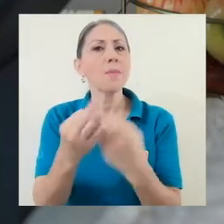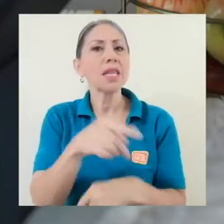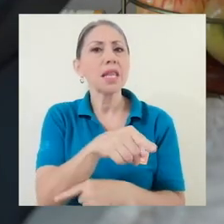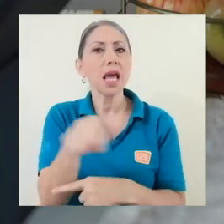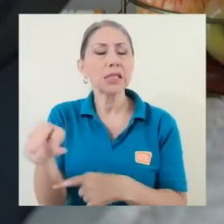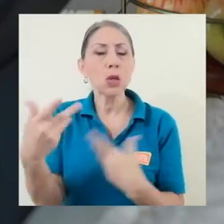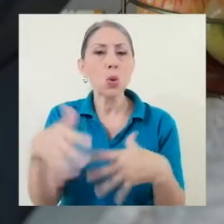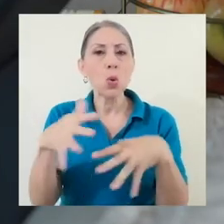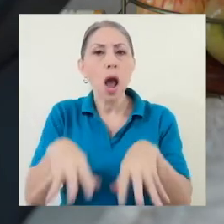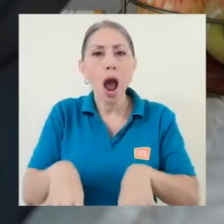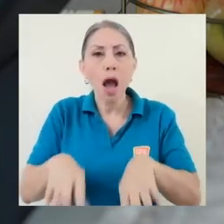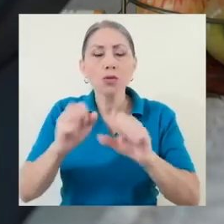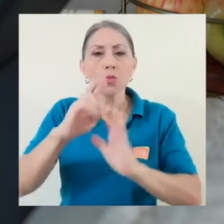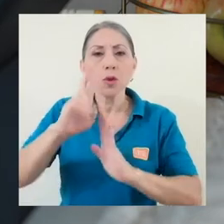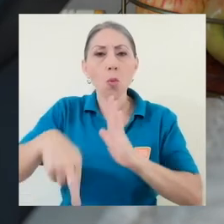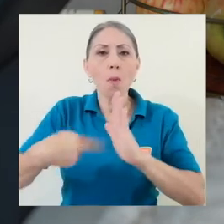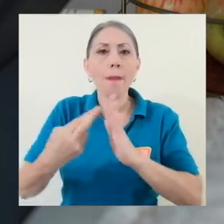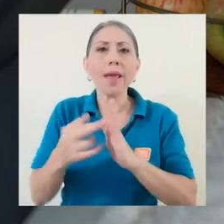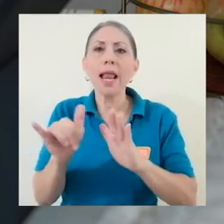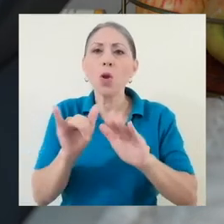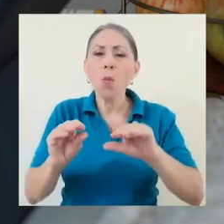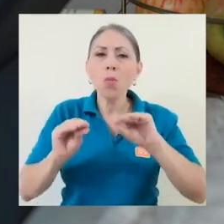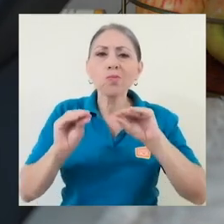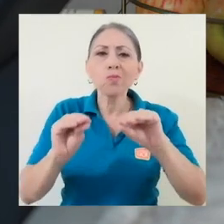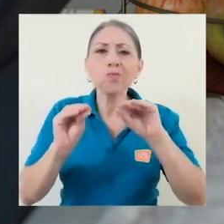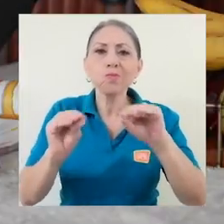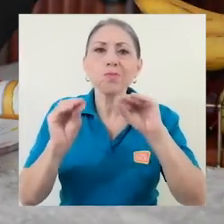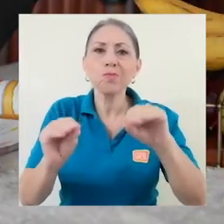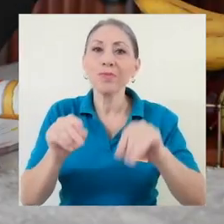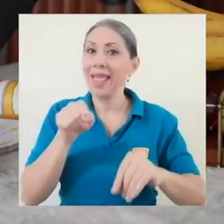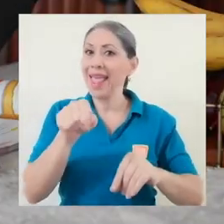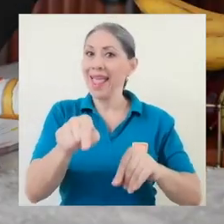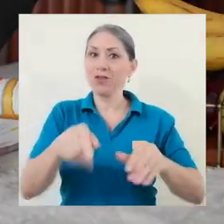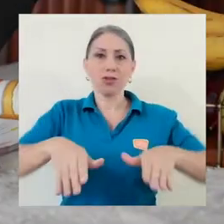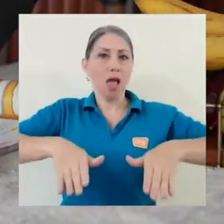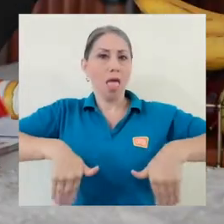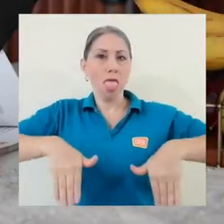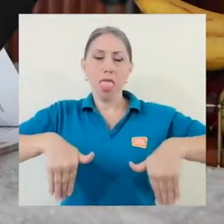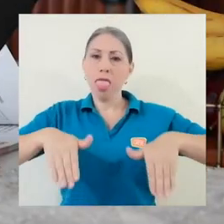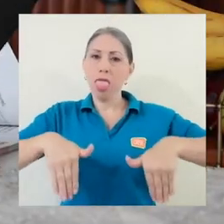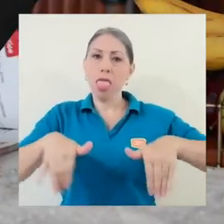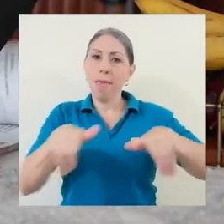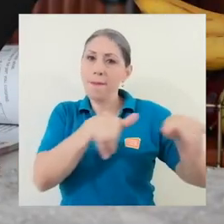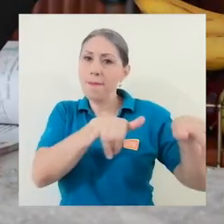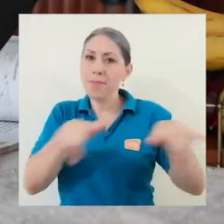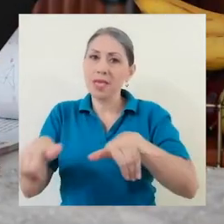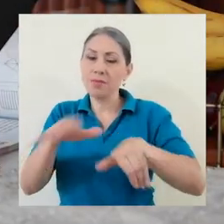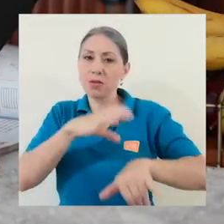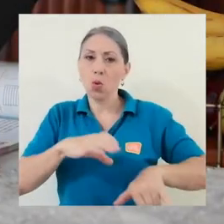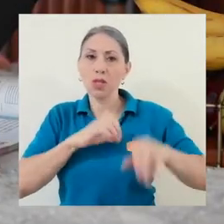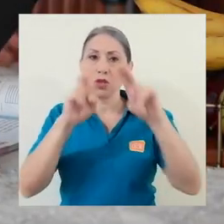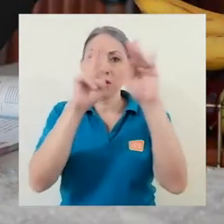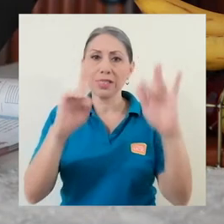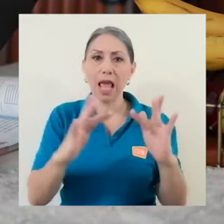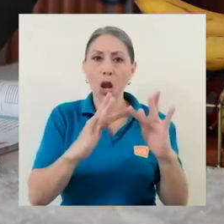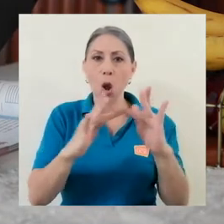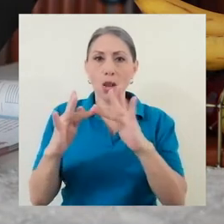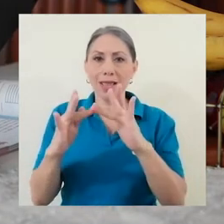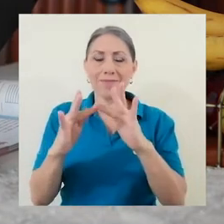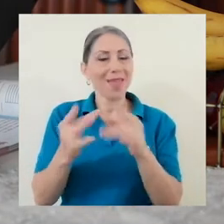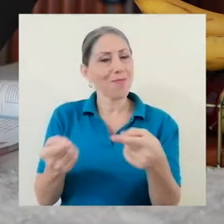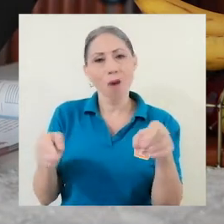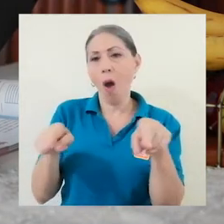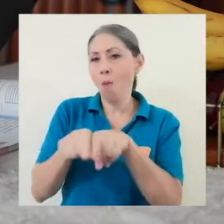obligadas a asumir un papel de facilitadores para el cual no reúnen las mismas condiciones de conectividad